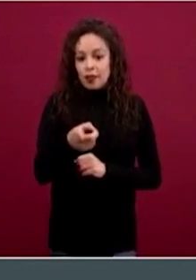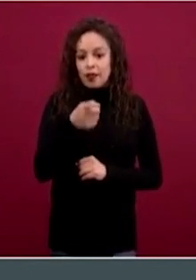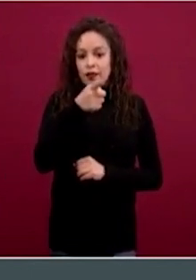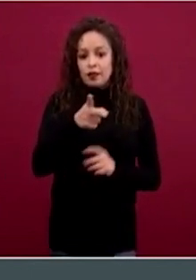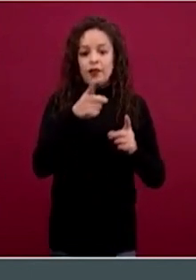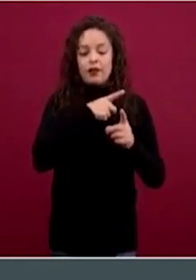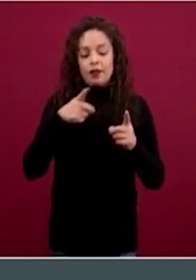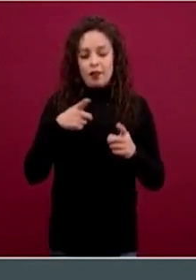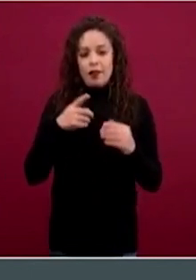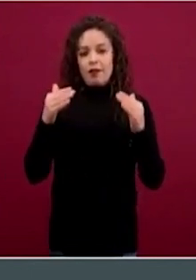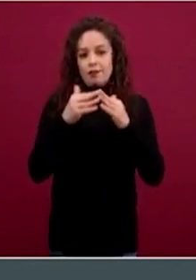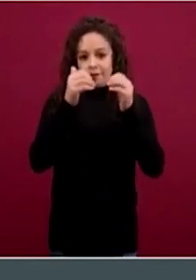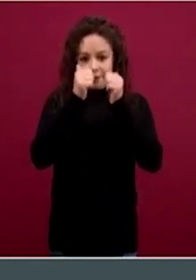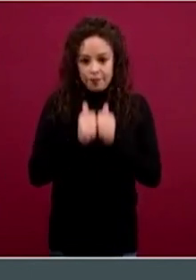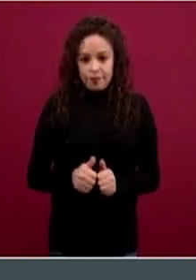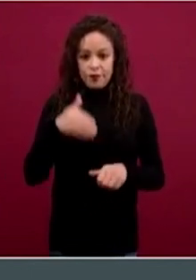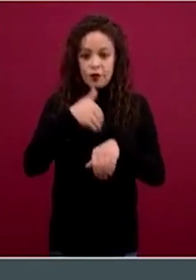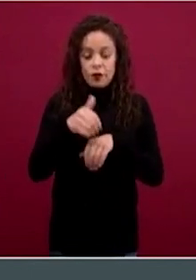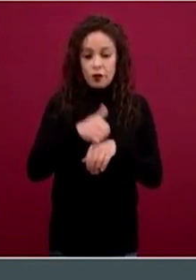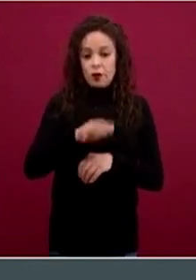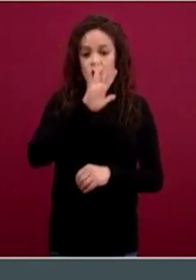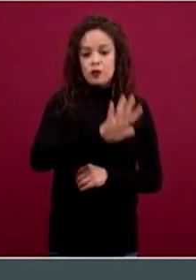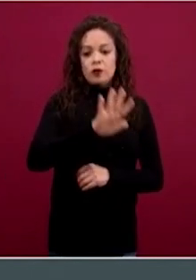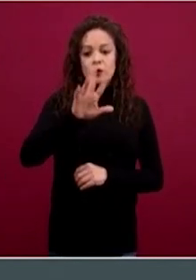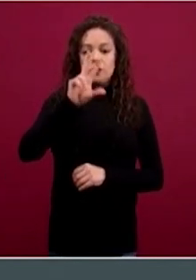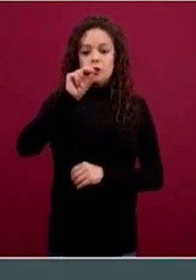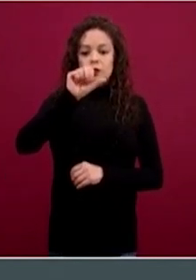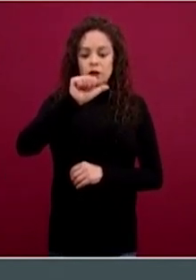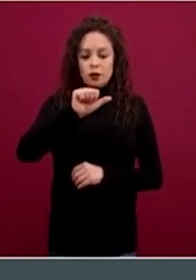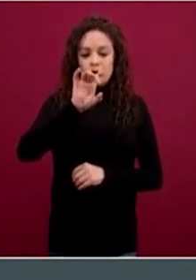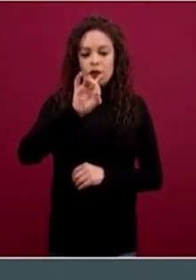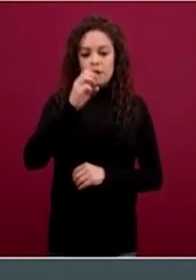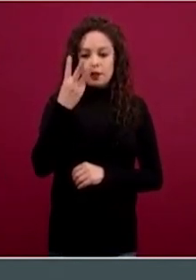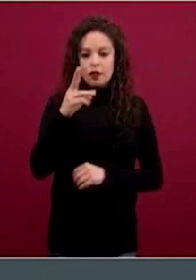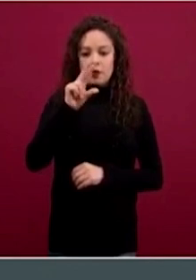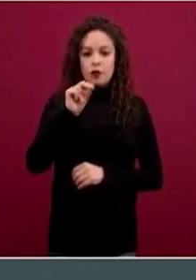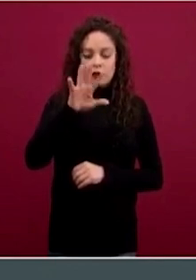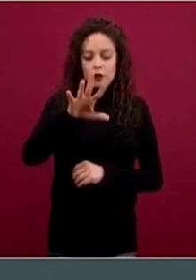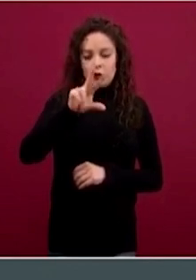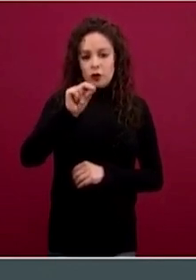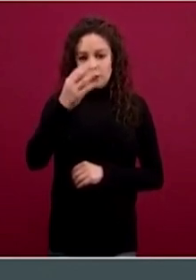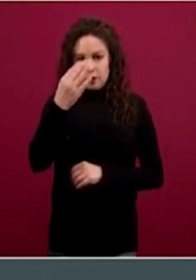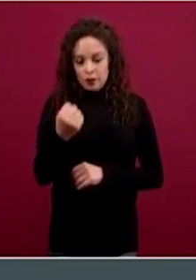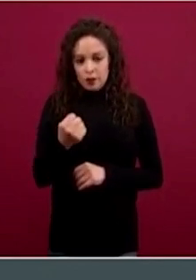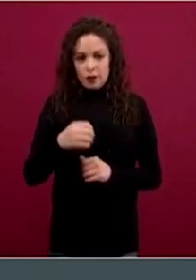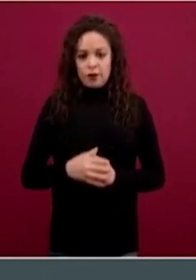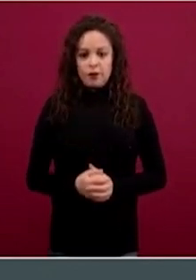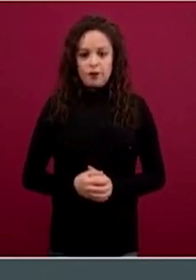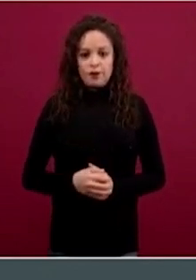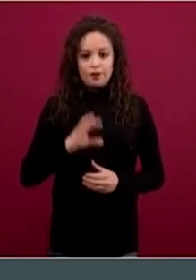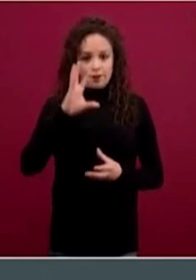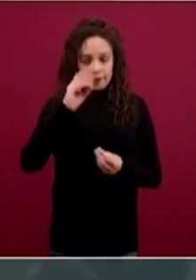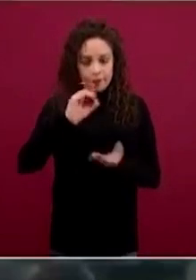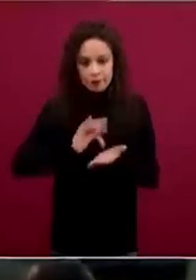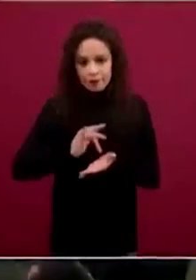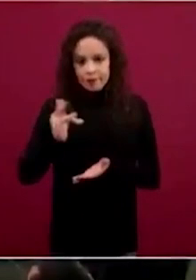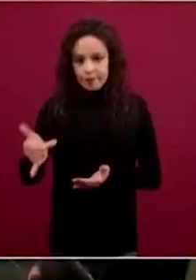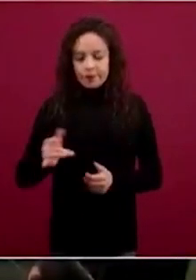86 33 85 89. Muchísimas gracias.